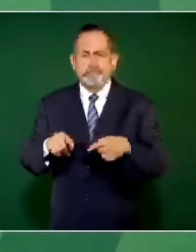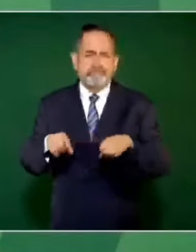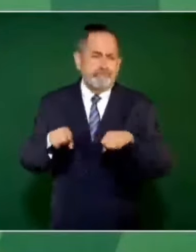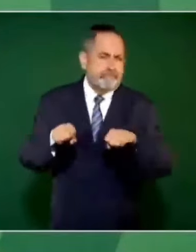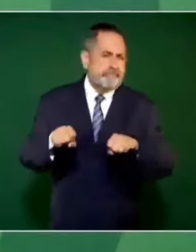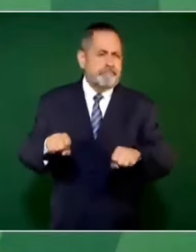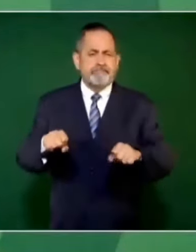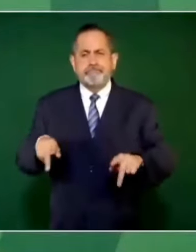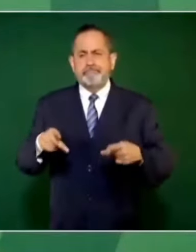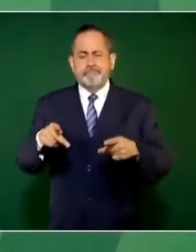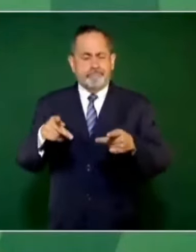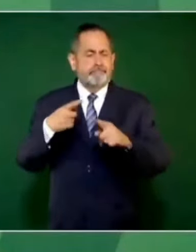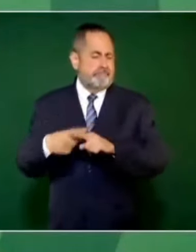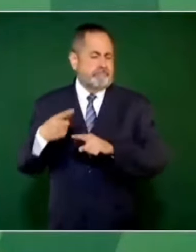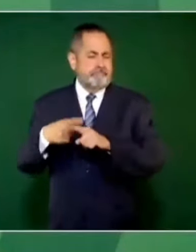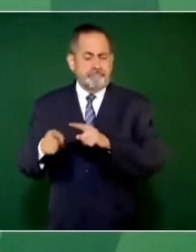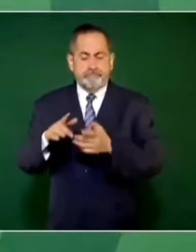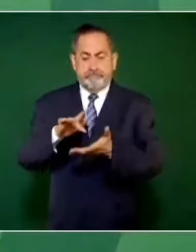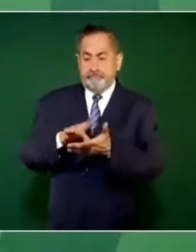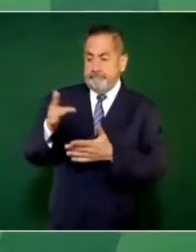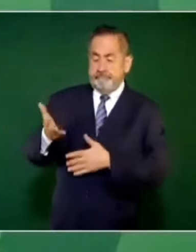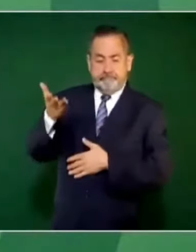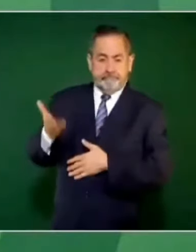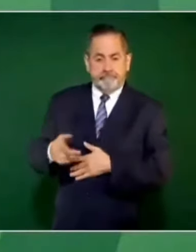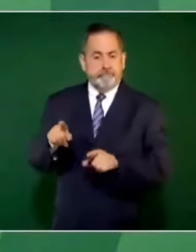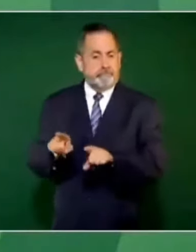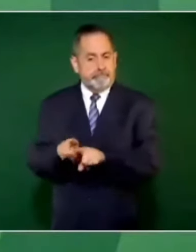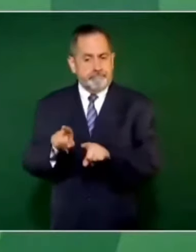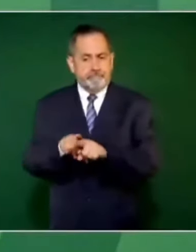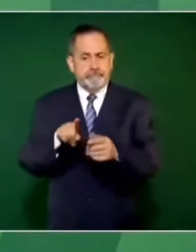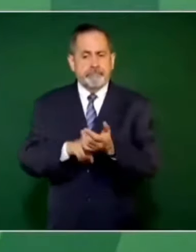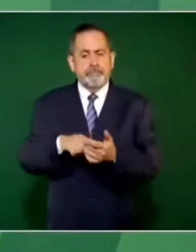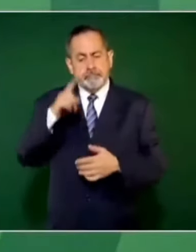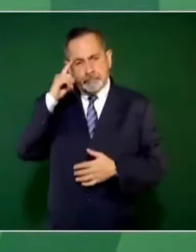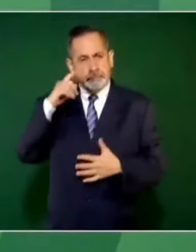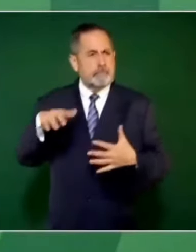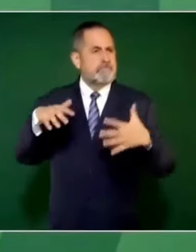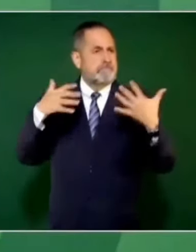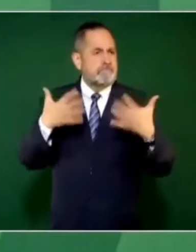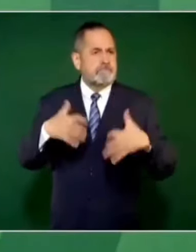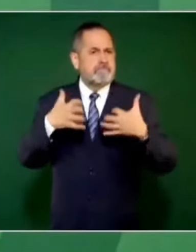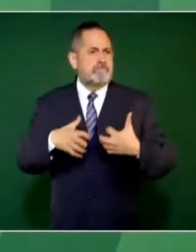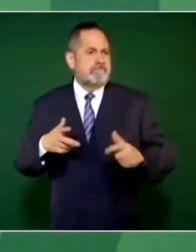y agradecerles también a industriales.